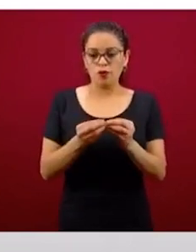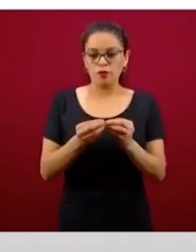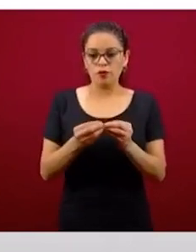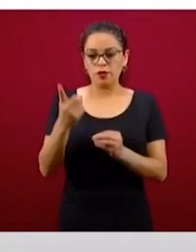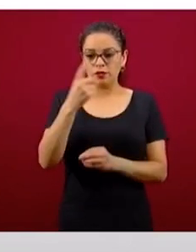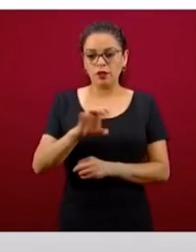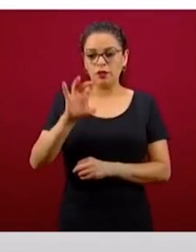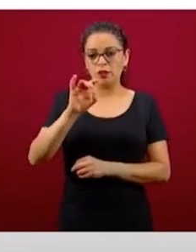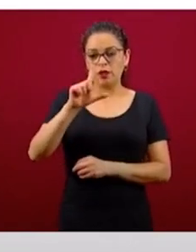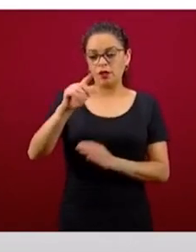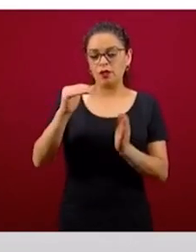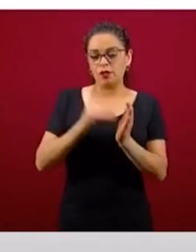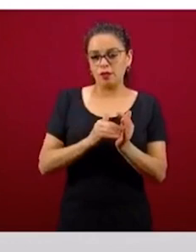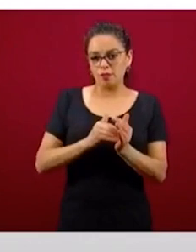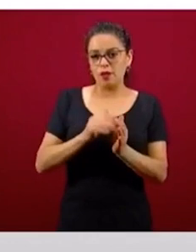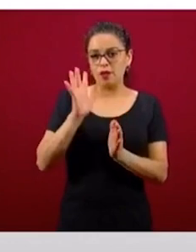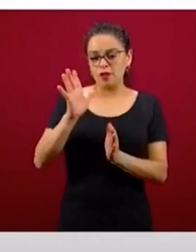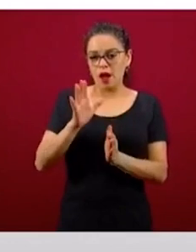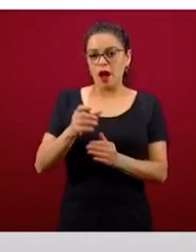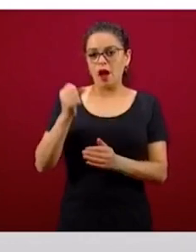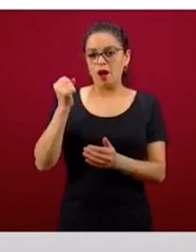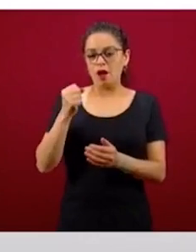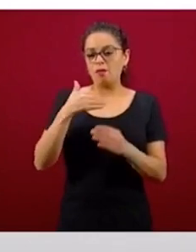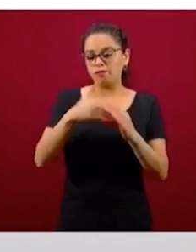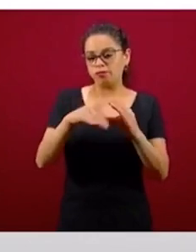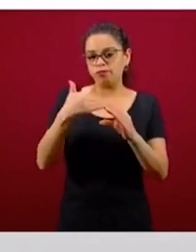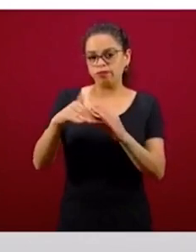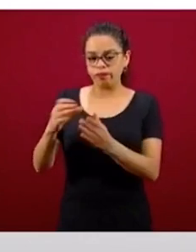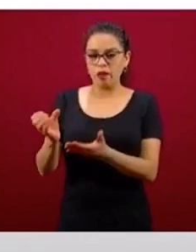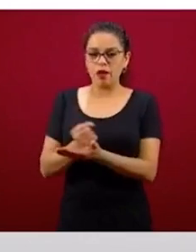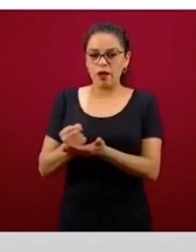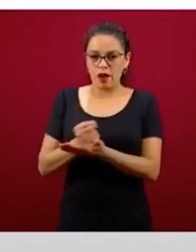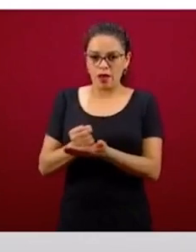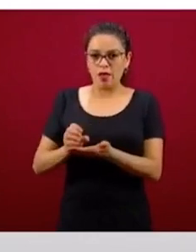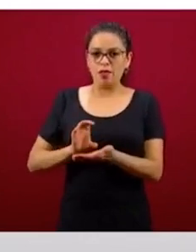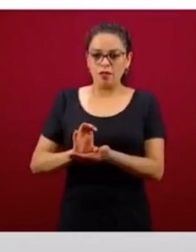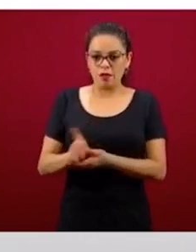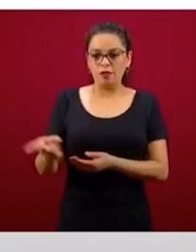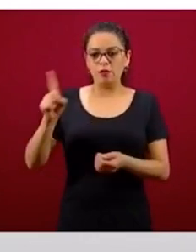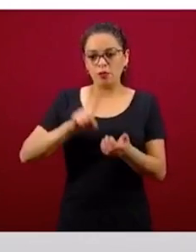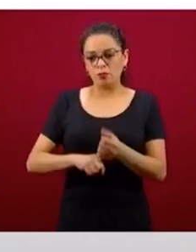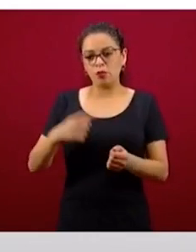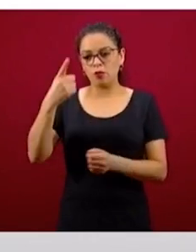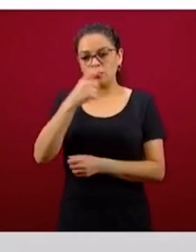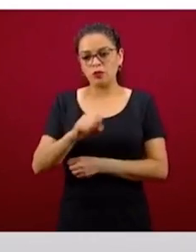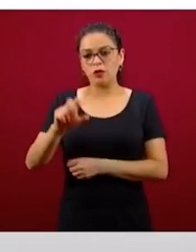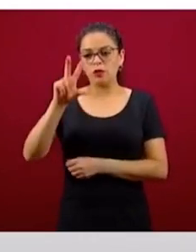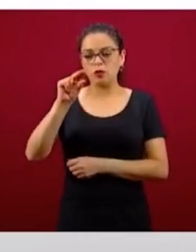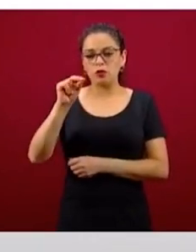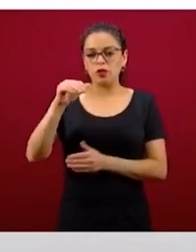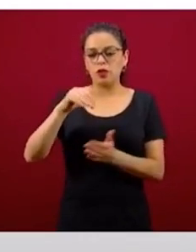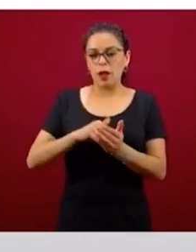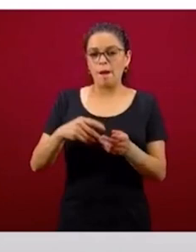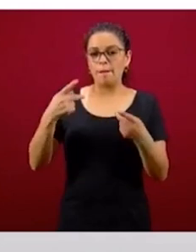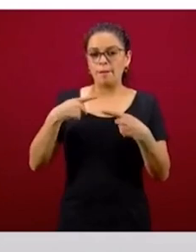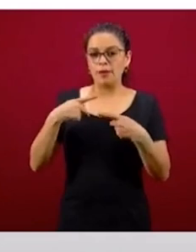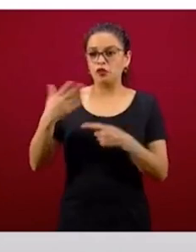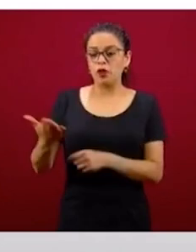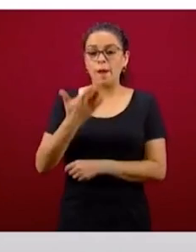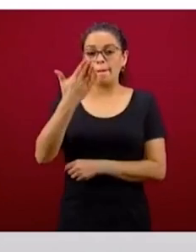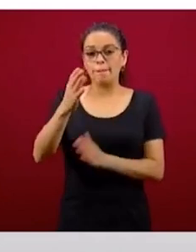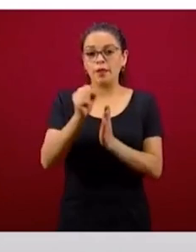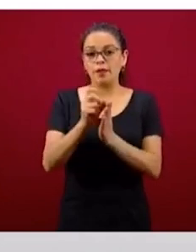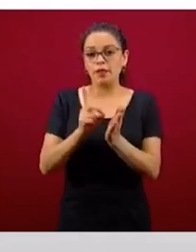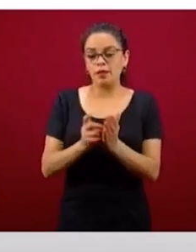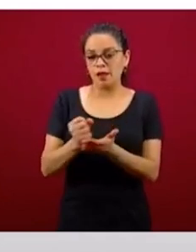137 mil créditos que ya han sido depositados, de los 180 mil que lo han solicitado. Esa diferencia es porque en las